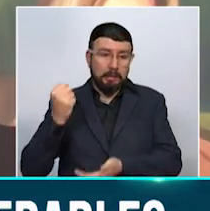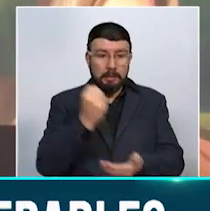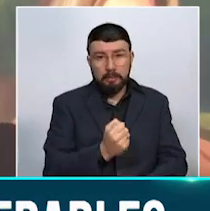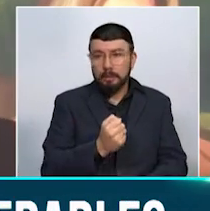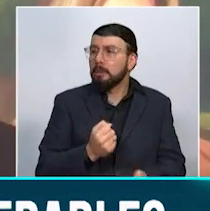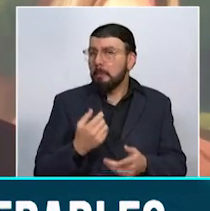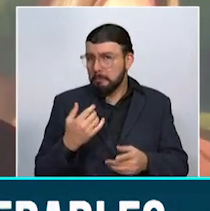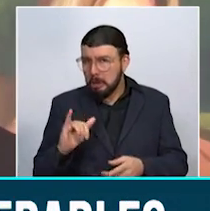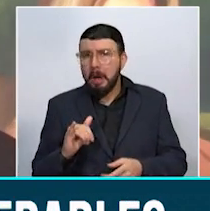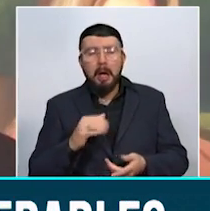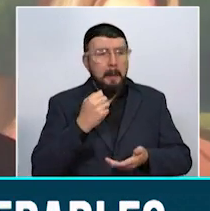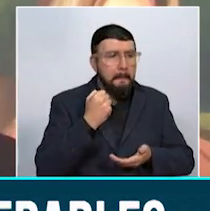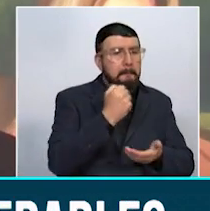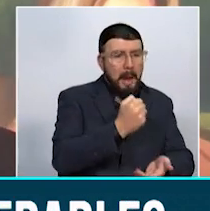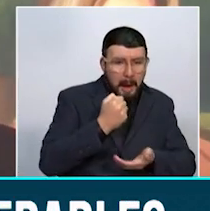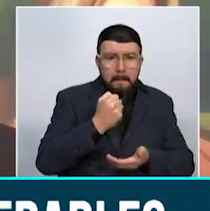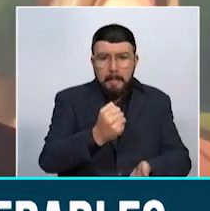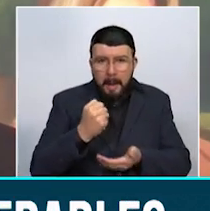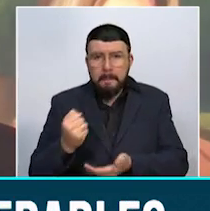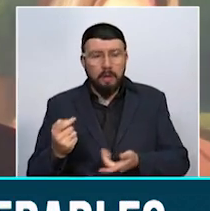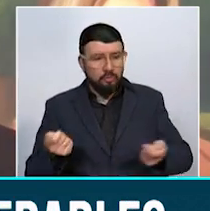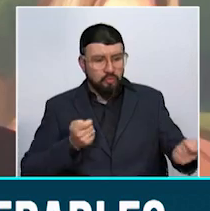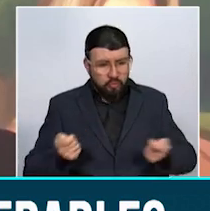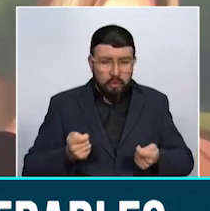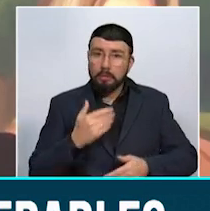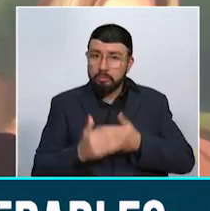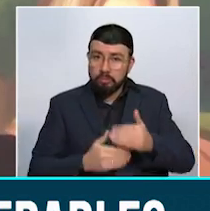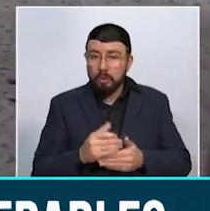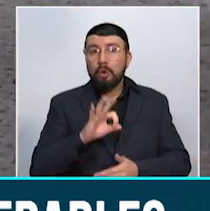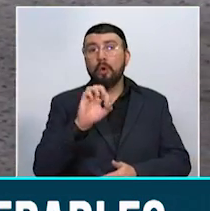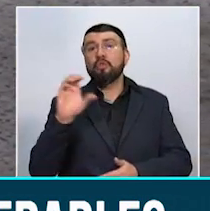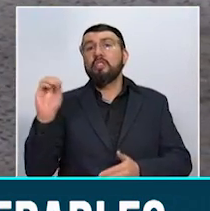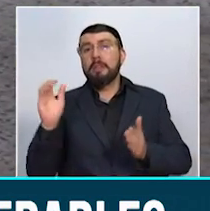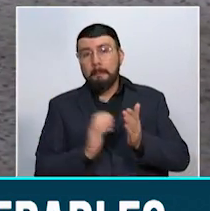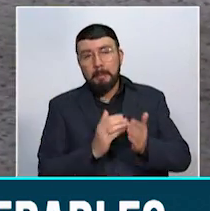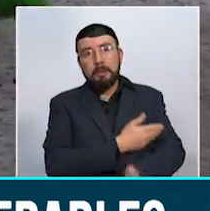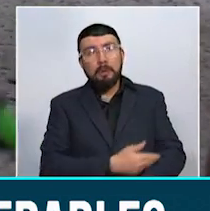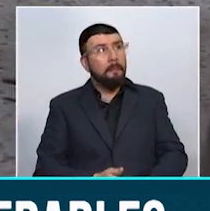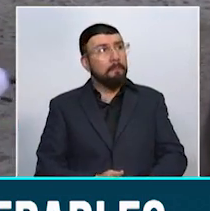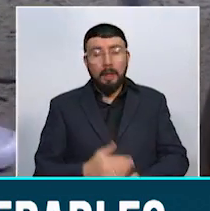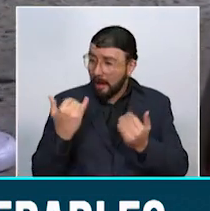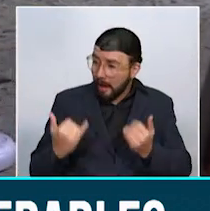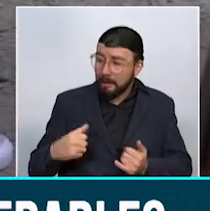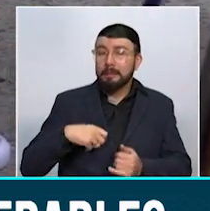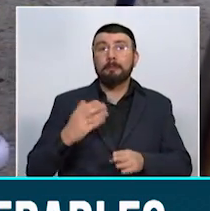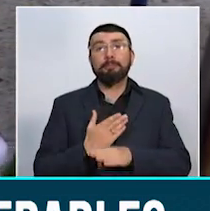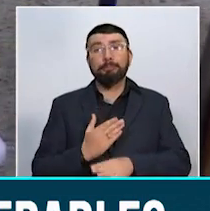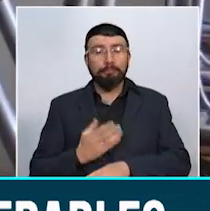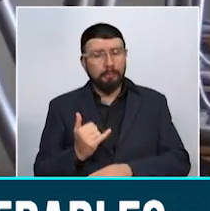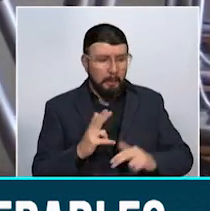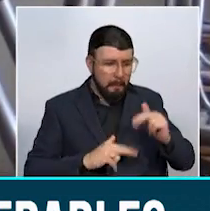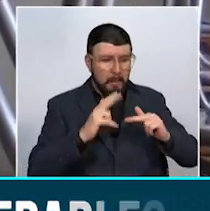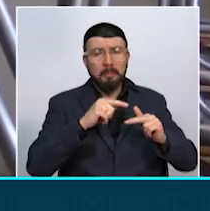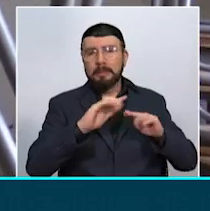logrado invertir con gestión que hemos hecho de 80 mil millones de pesos. Actualmente hay afectaciones en materia de infraestructura en